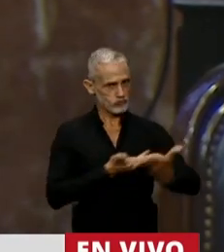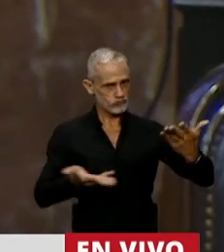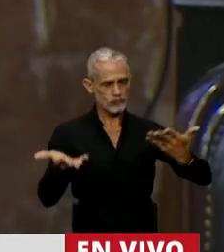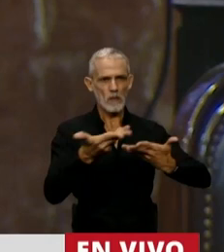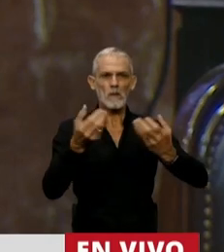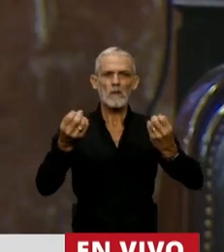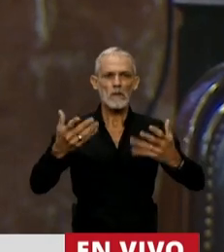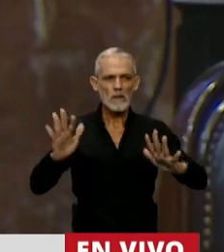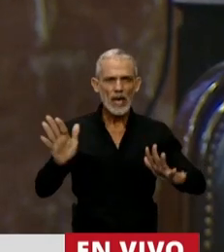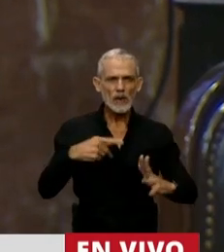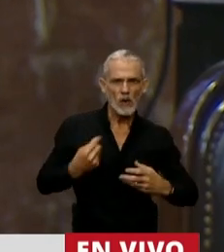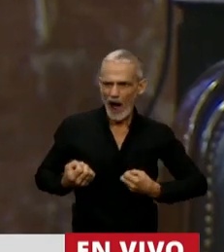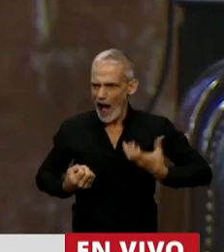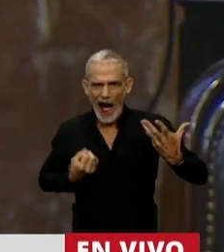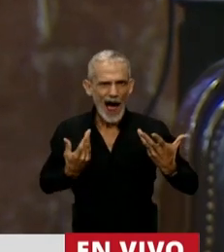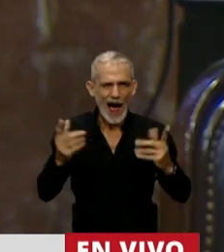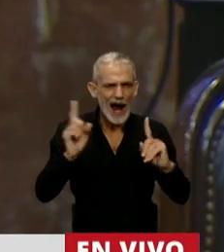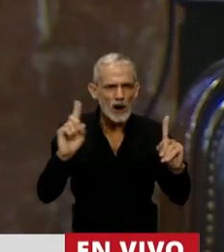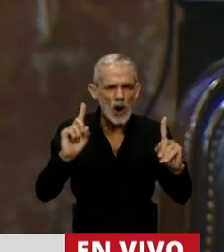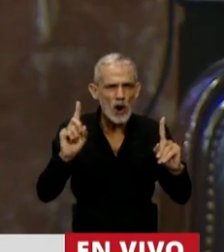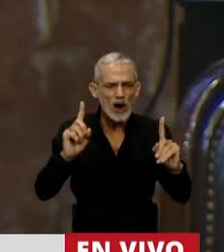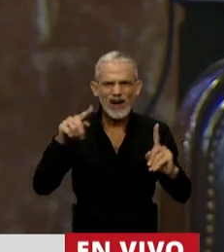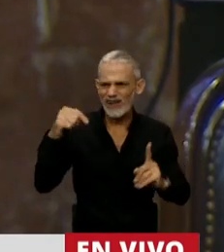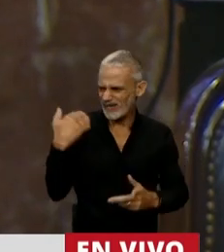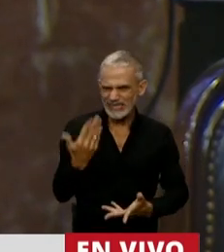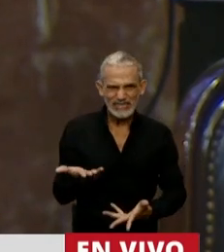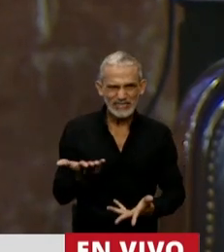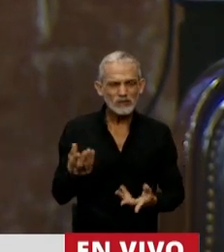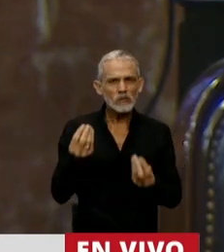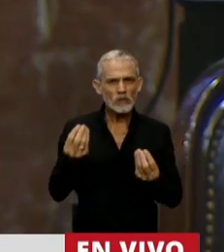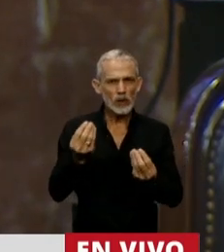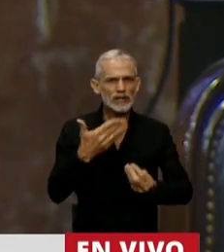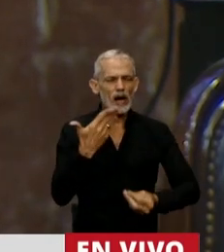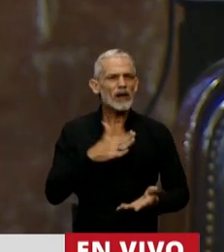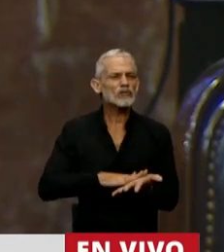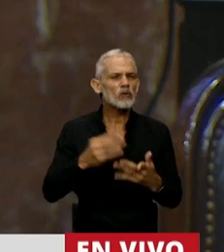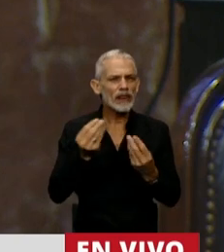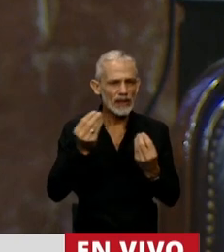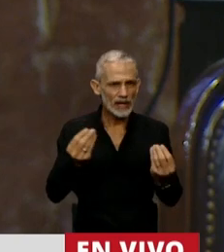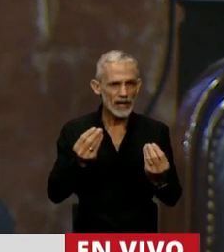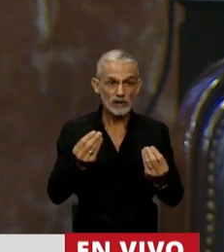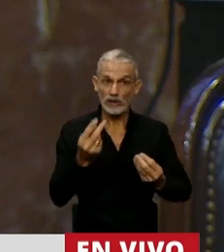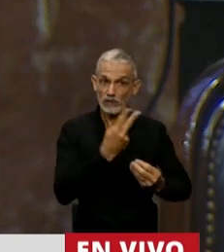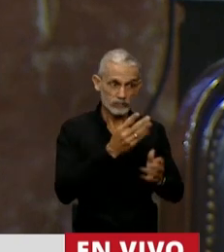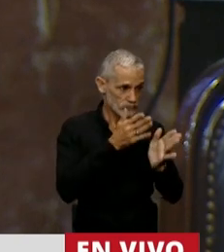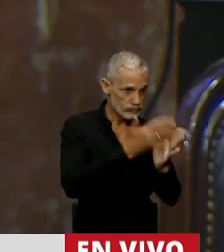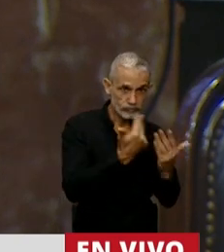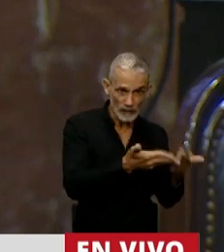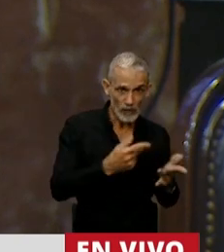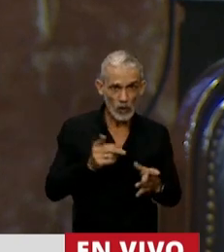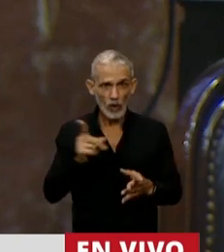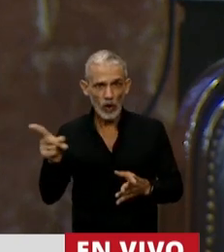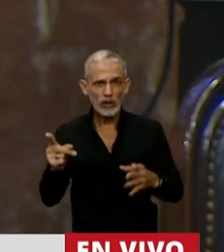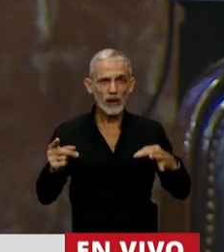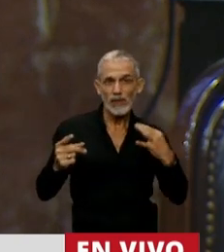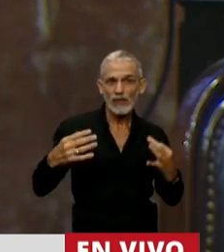bajar las pasiones, porque estamos hablando de los dos lados de